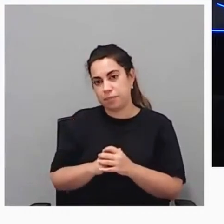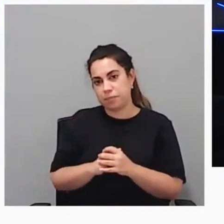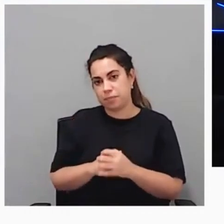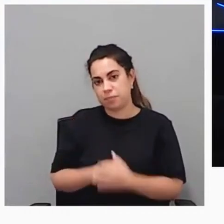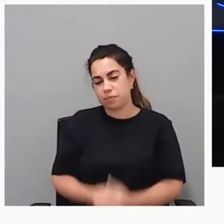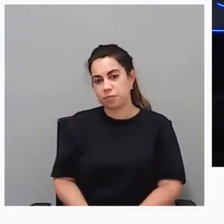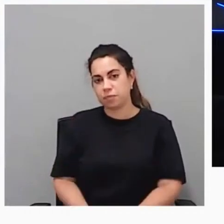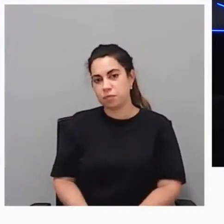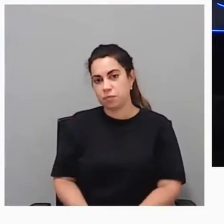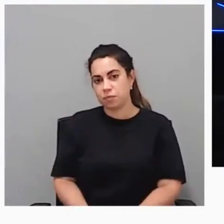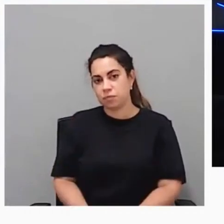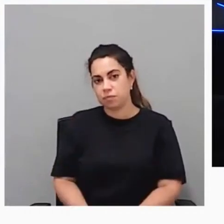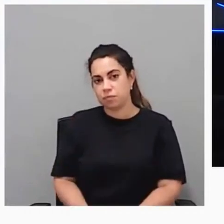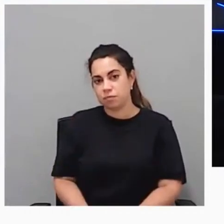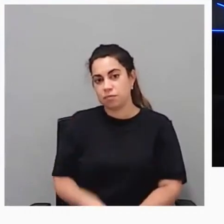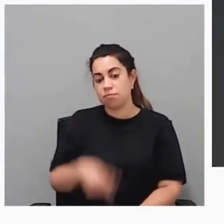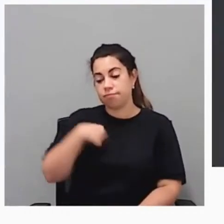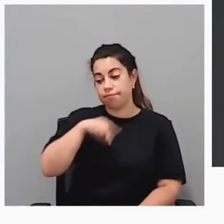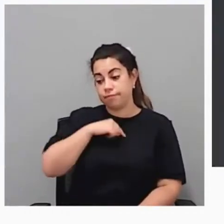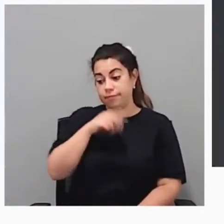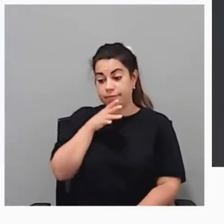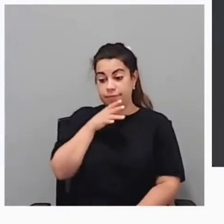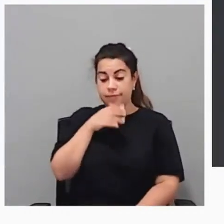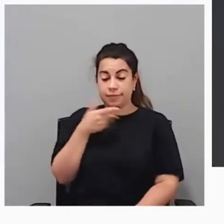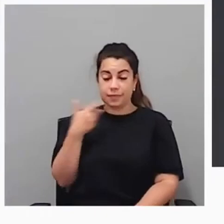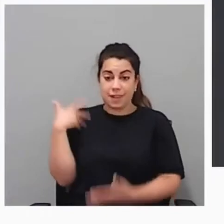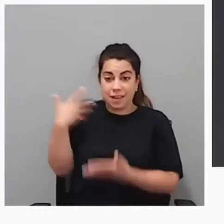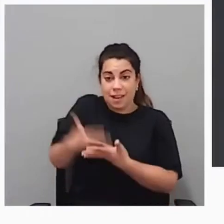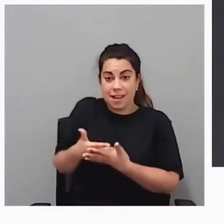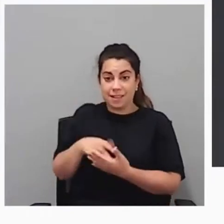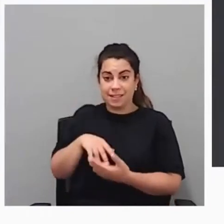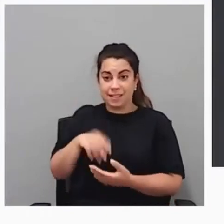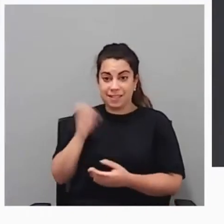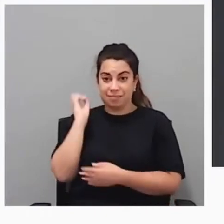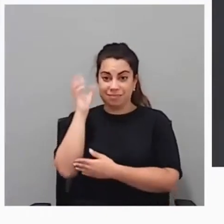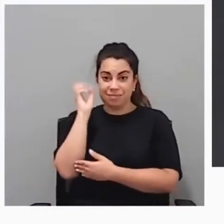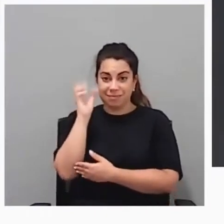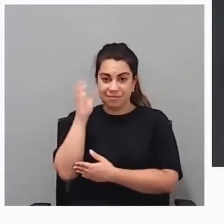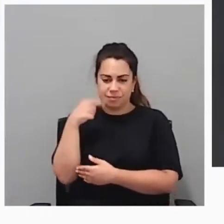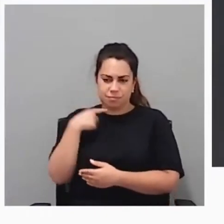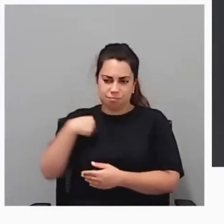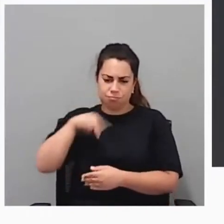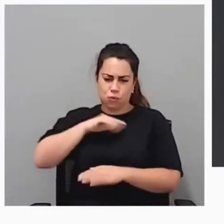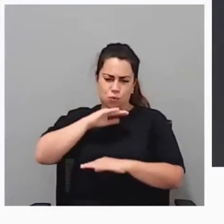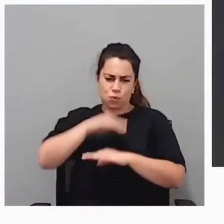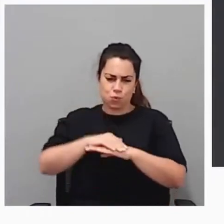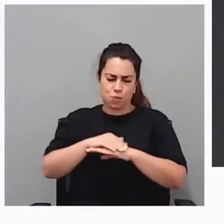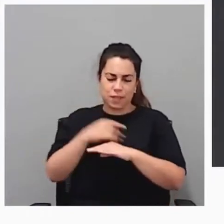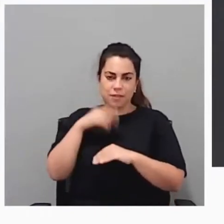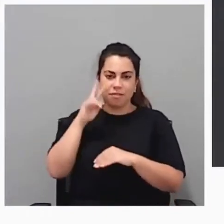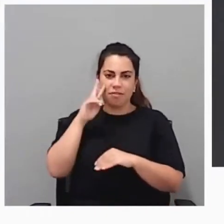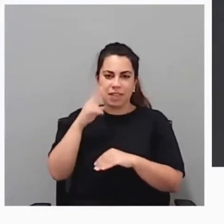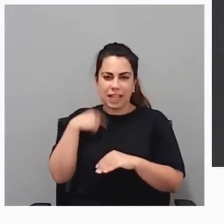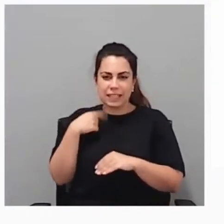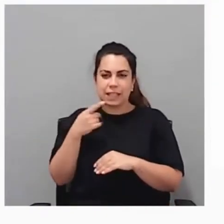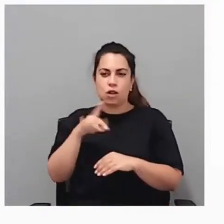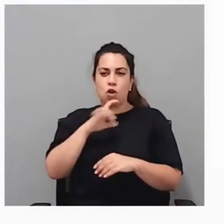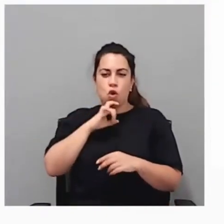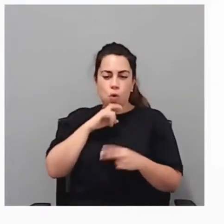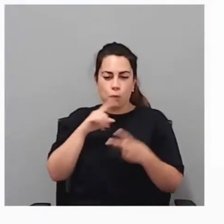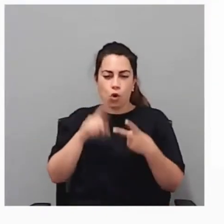con todo lo que hemos ido hablando hasta ahora. Fijar bien ese propósito, fijarnos mucho en el cómo, mirar el entorno.